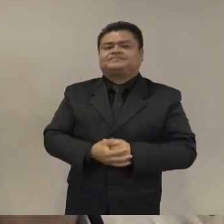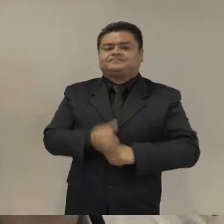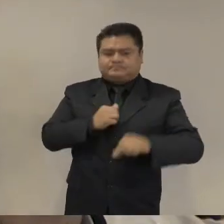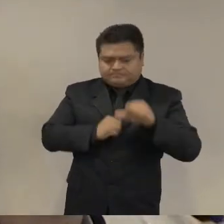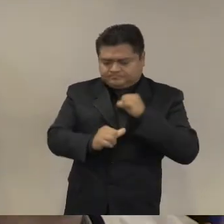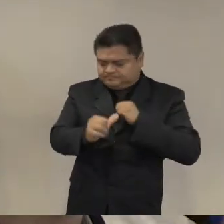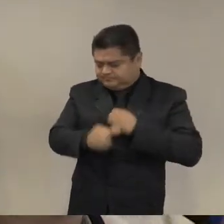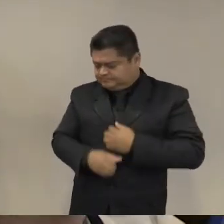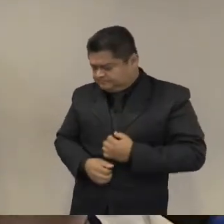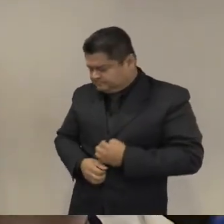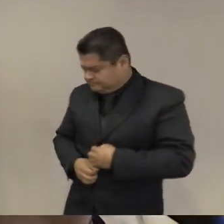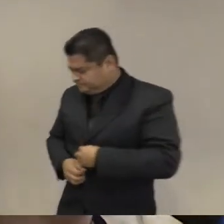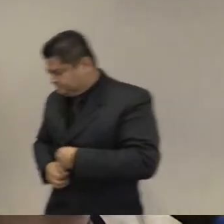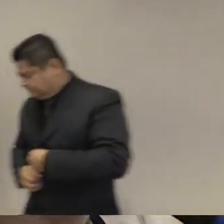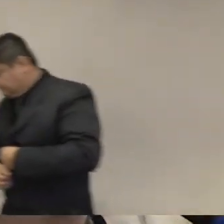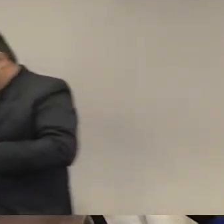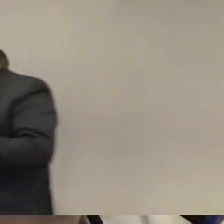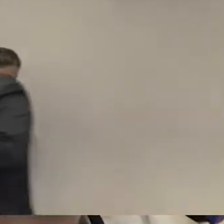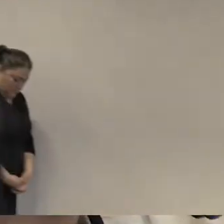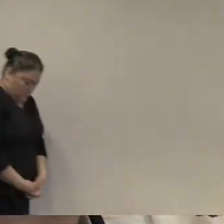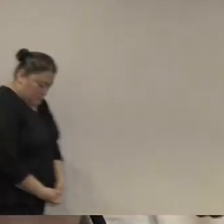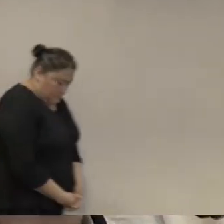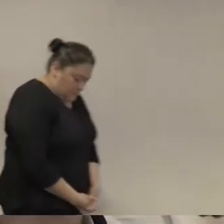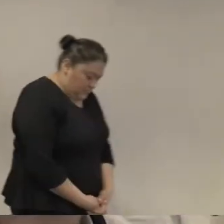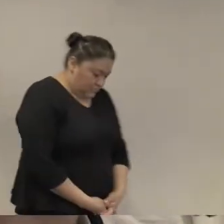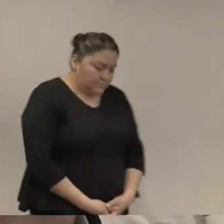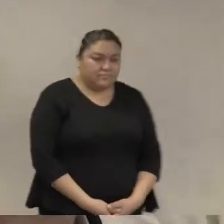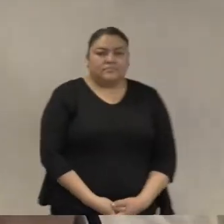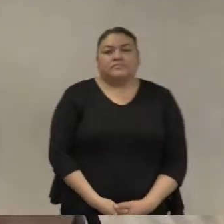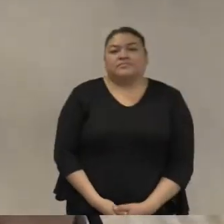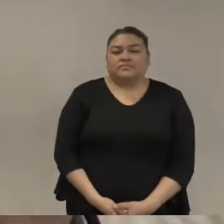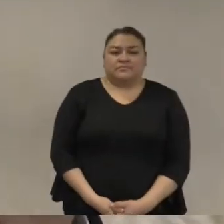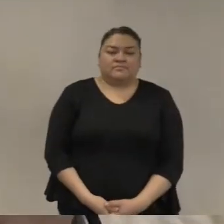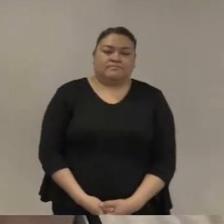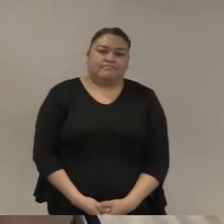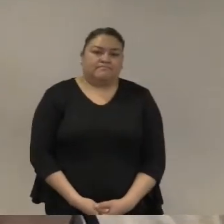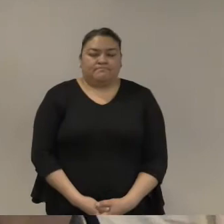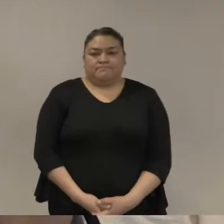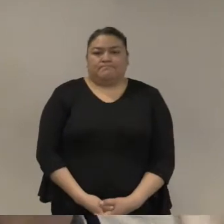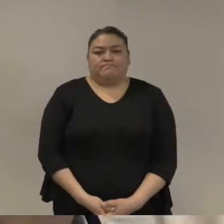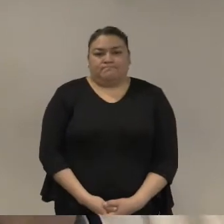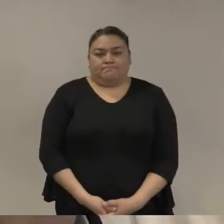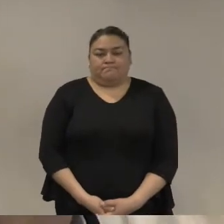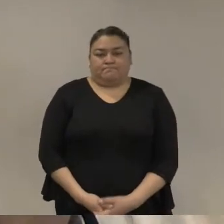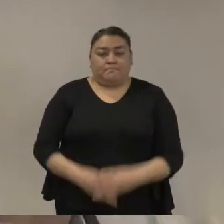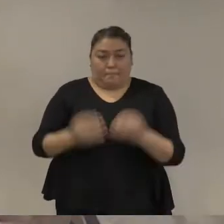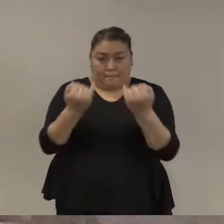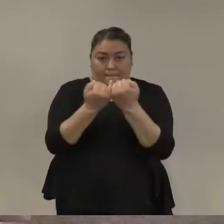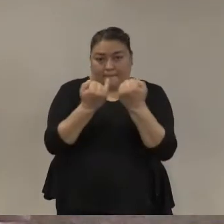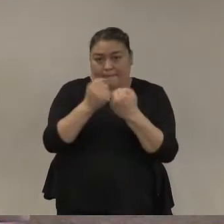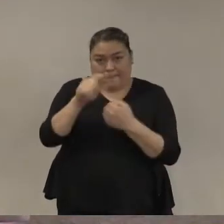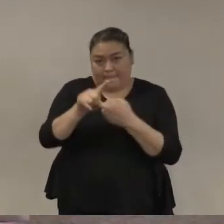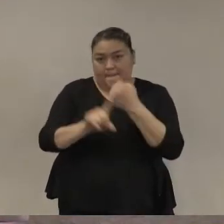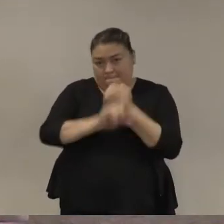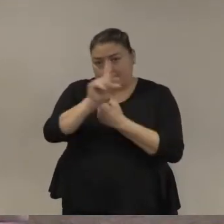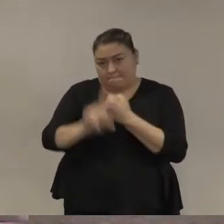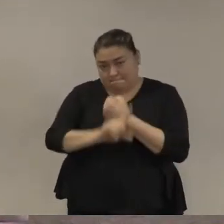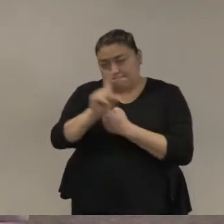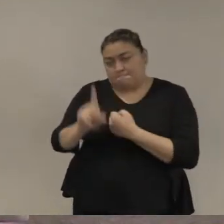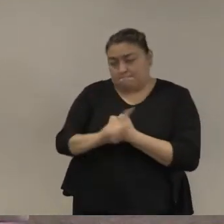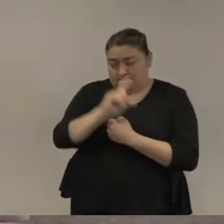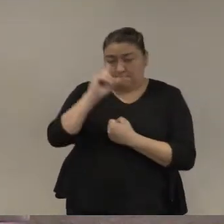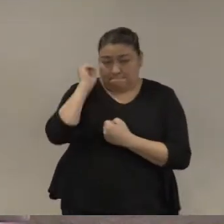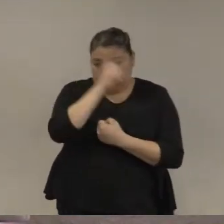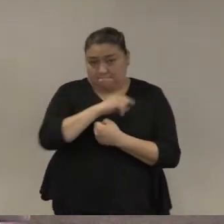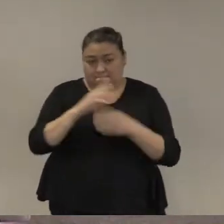problemas sociales y otros costos pero algo que no busca castigar